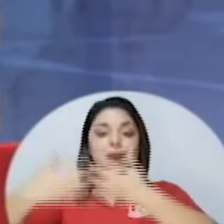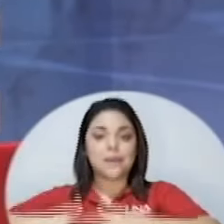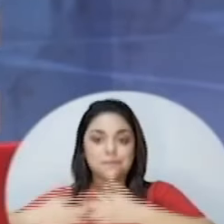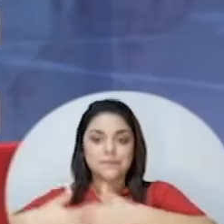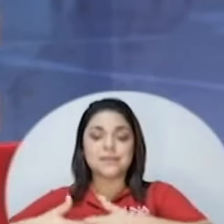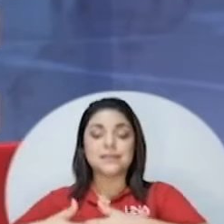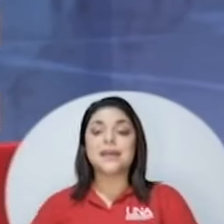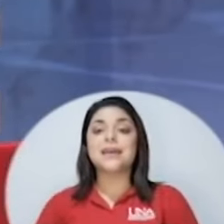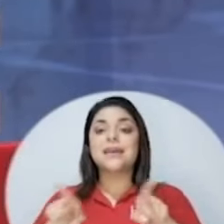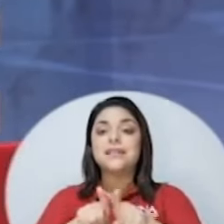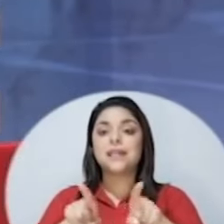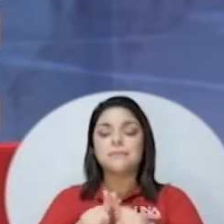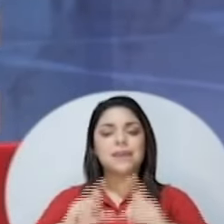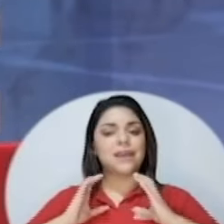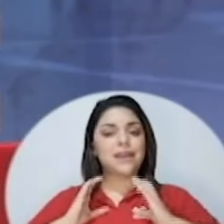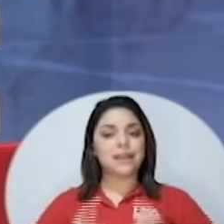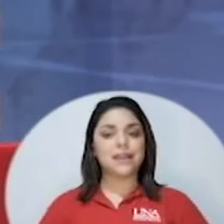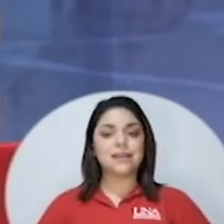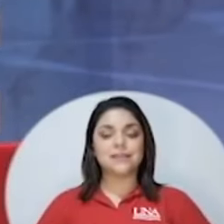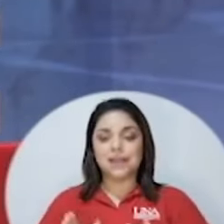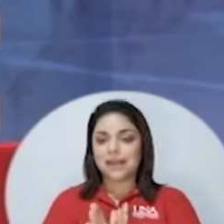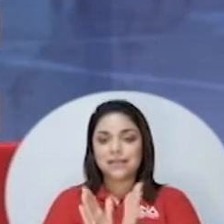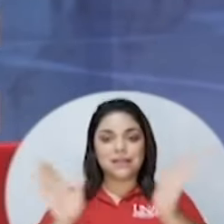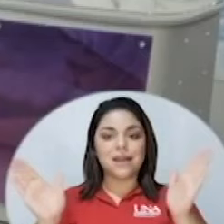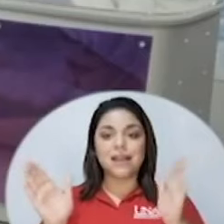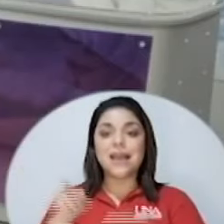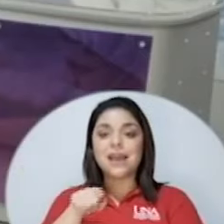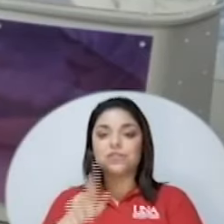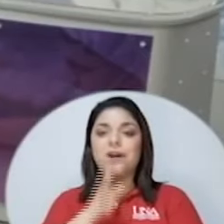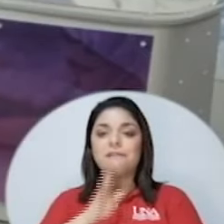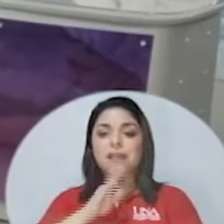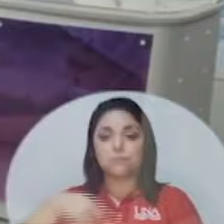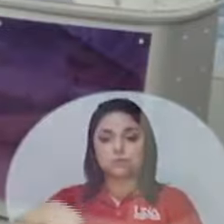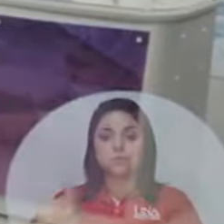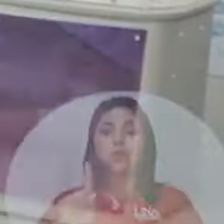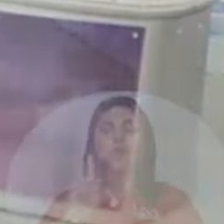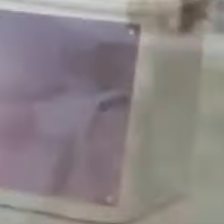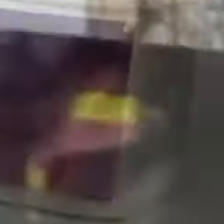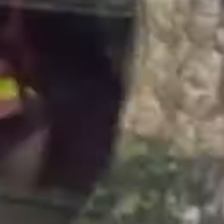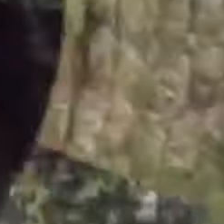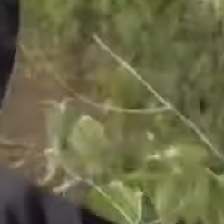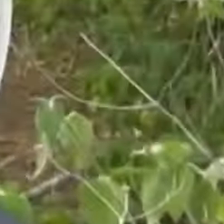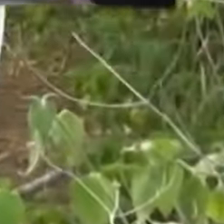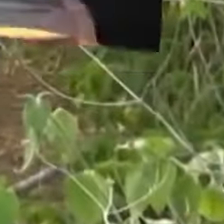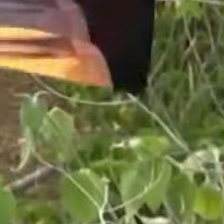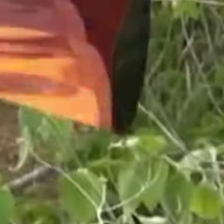teletrabajadoras y sobre todo para la clientela en general de eso vamos a hablar en una mirada esta semana acompáñense